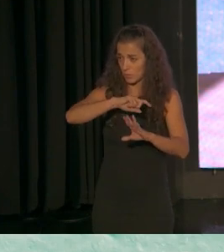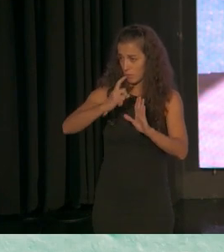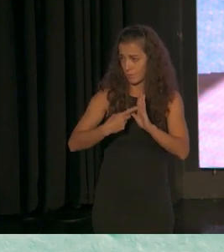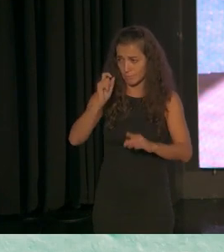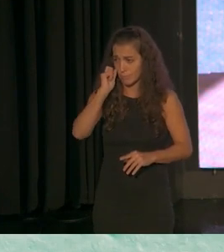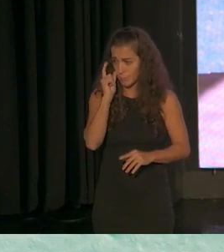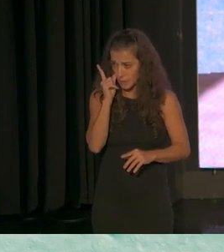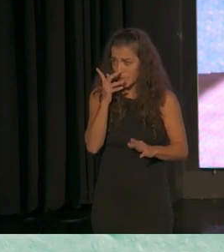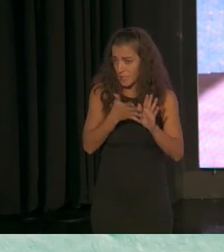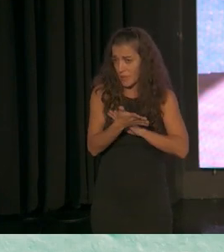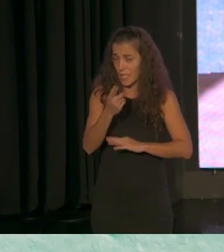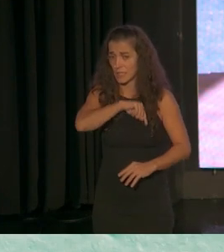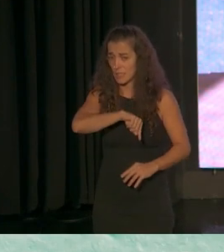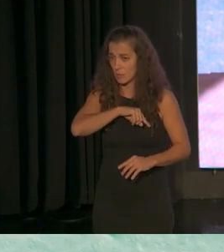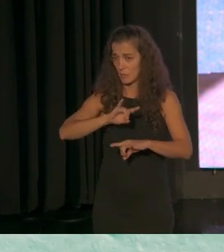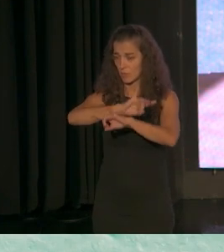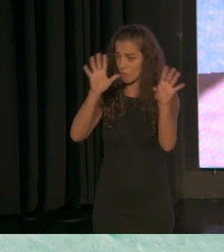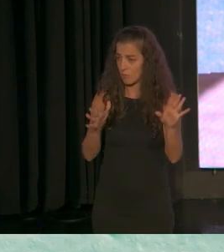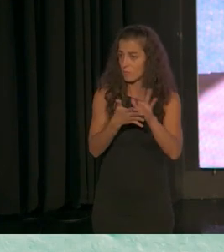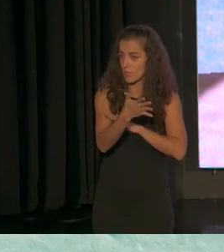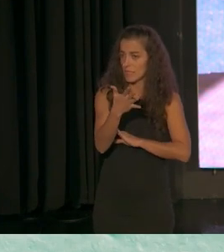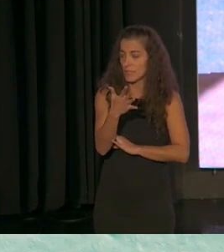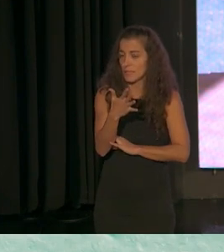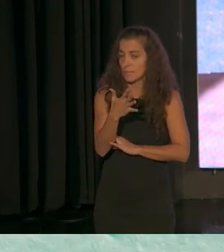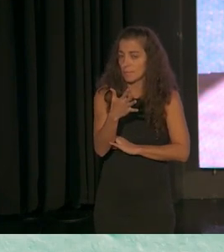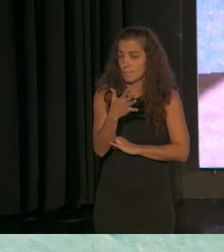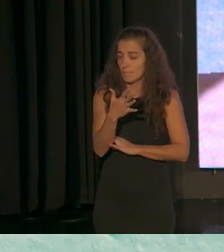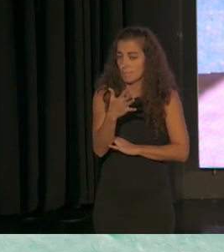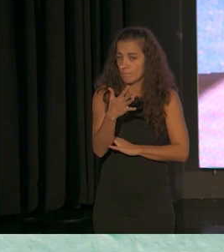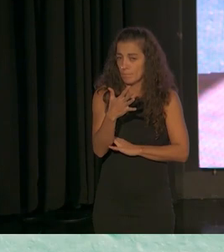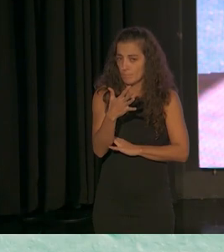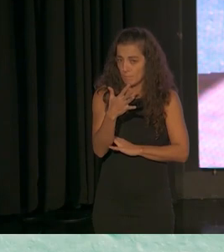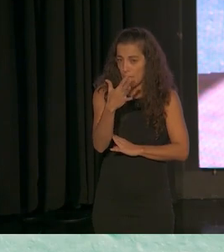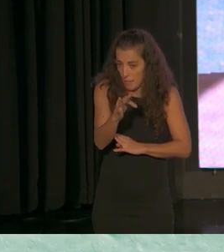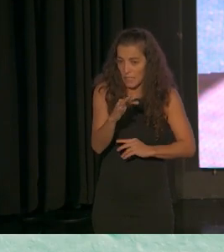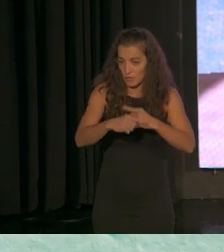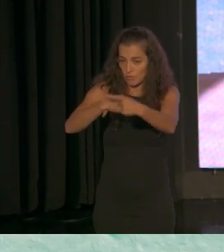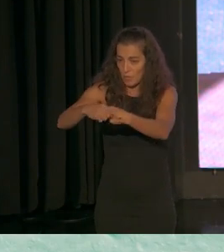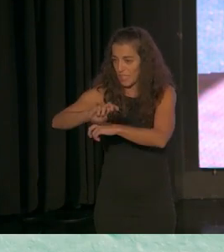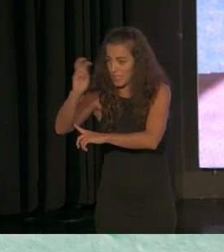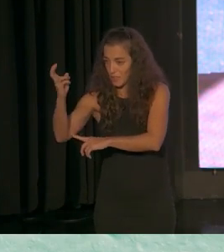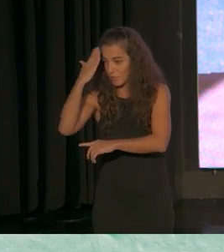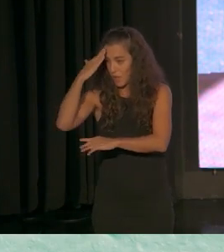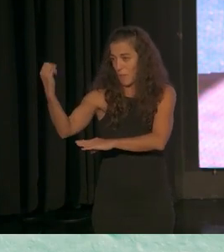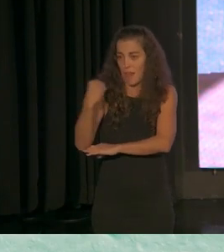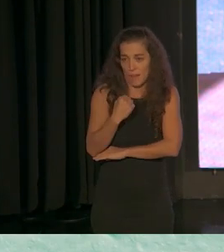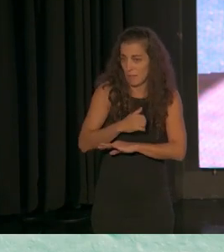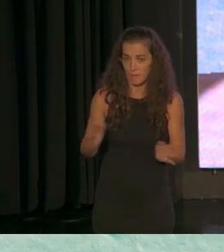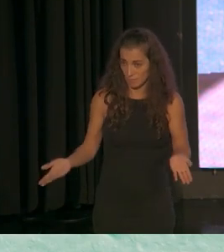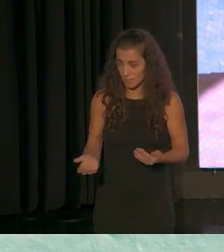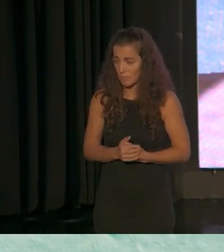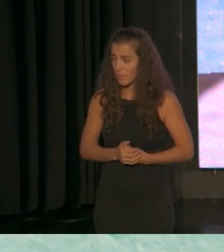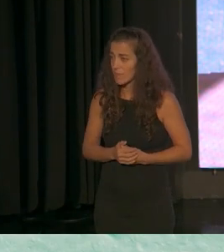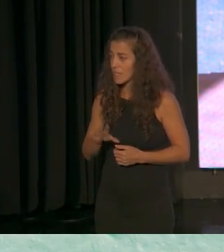sentimiento bastante claro y que además enlaza con el que el principal apoyo sean otras familias yo creo que en eso yo creo que es verdad